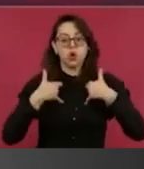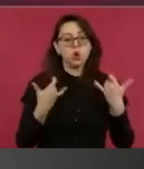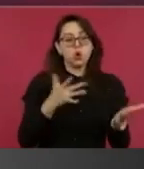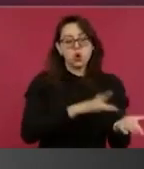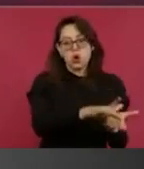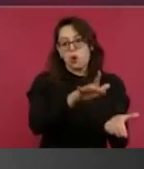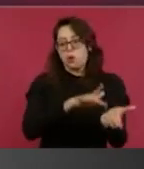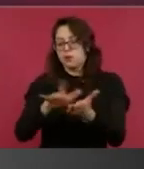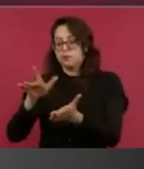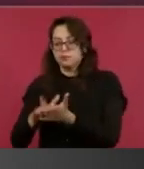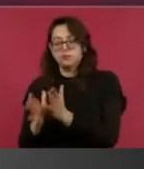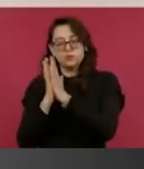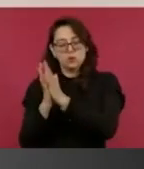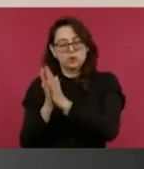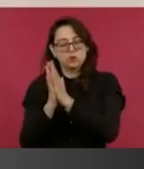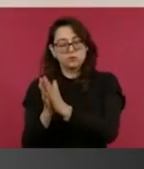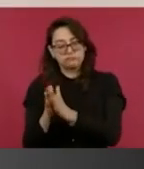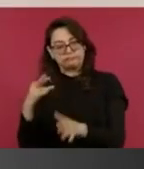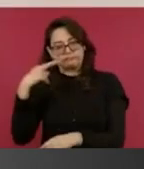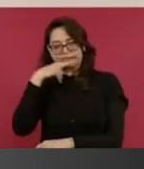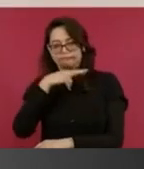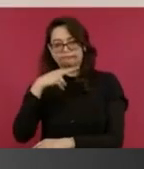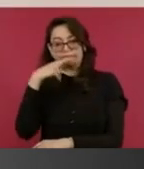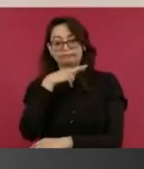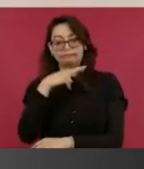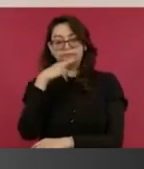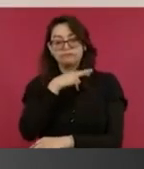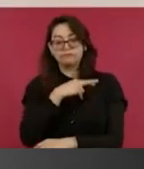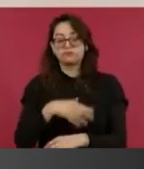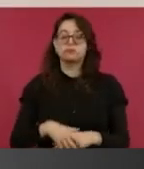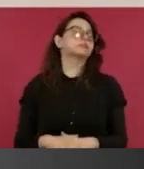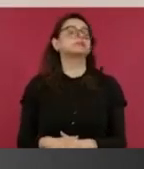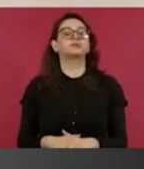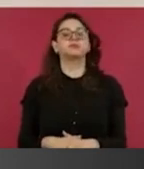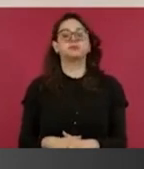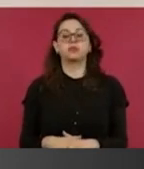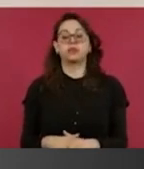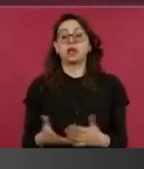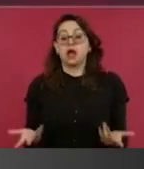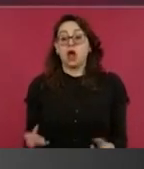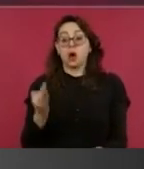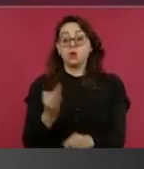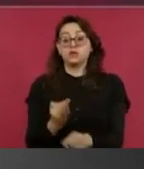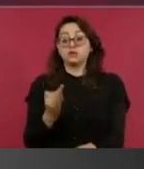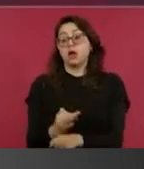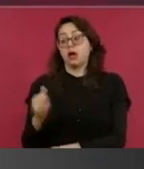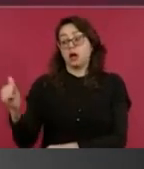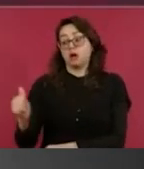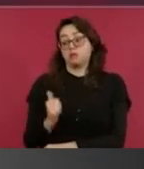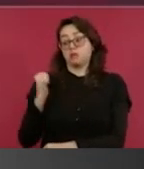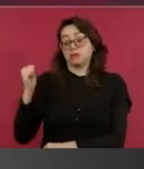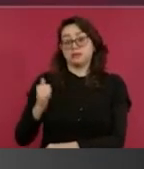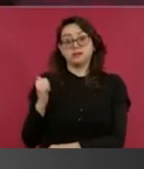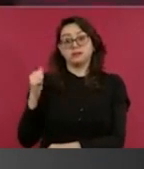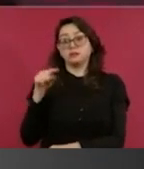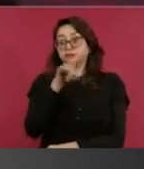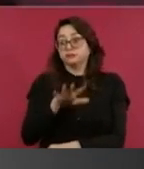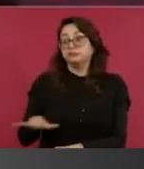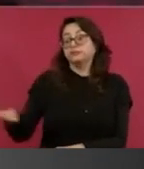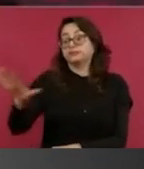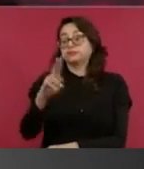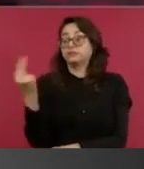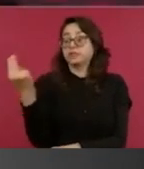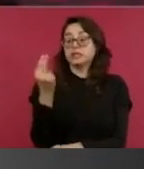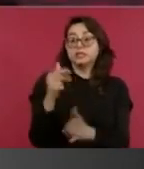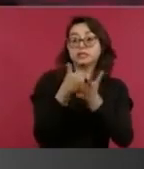pueden tener empleo muchos jóvenes en